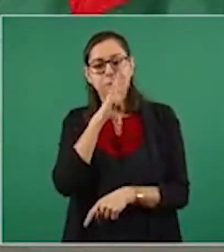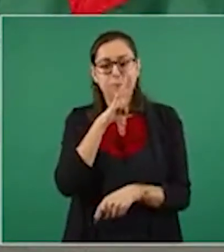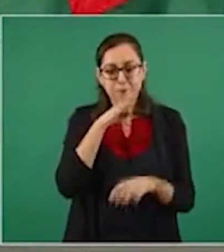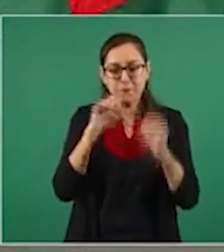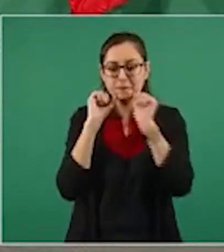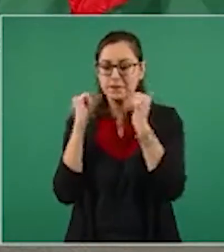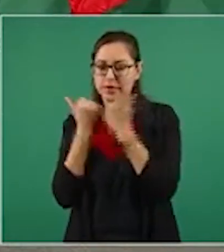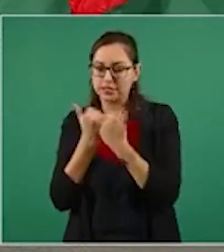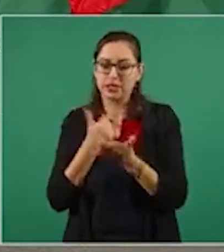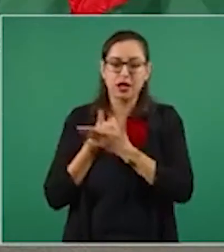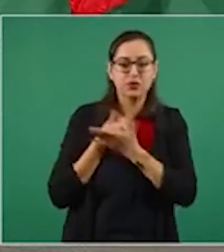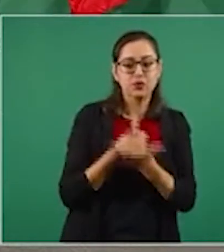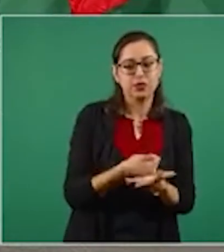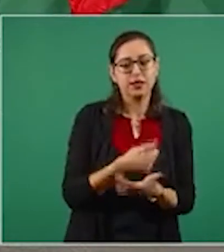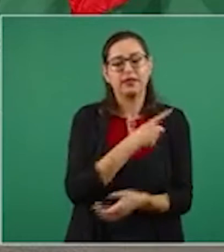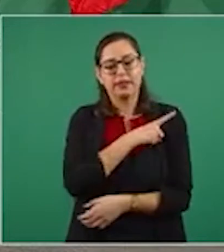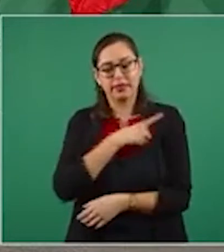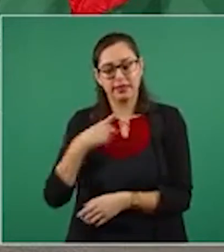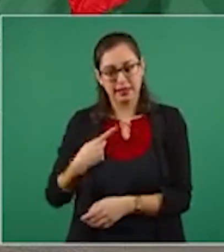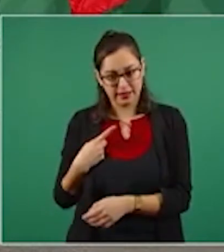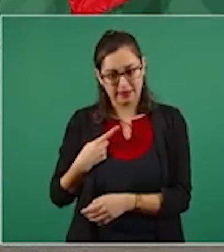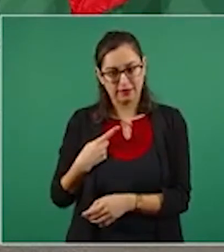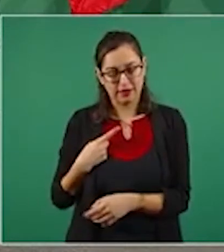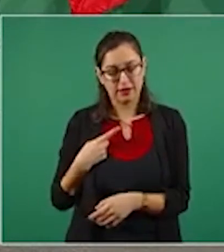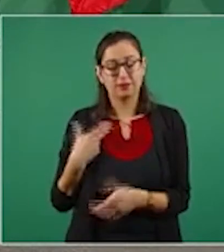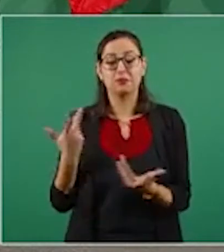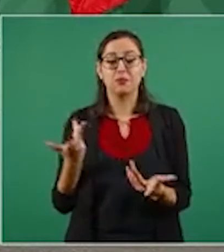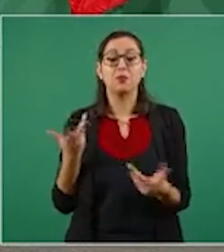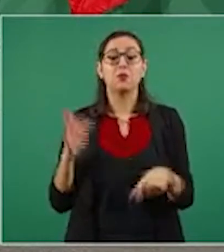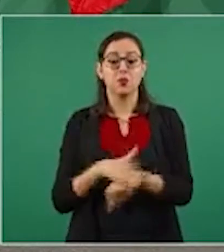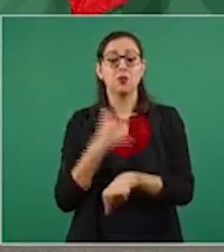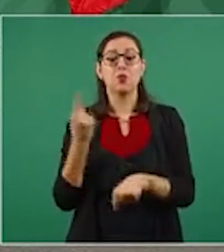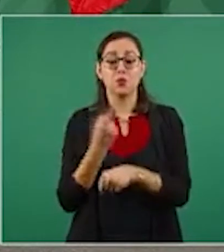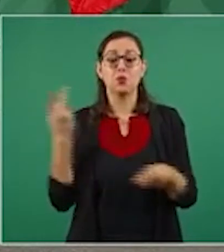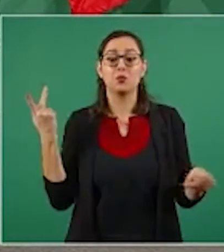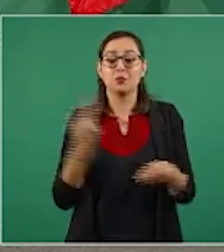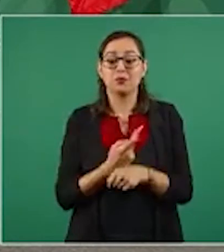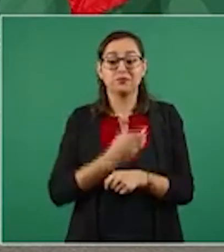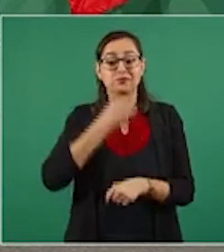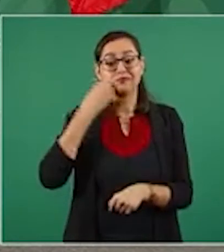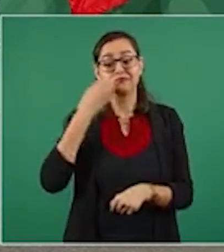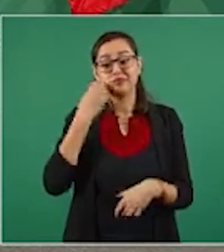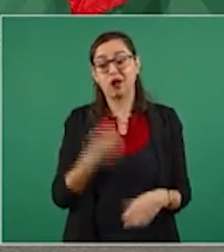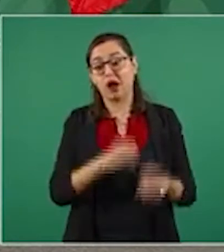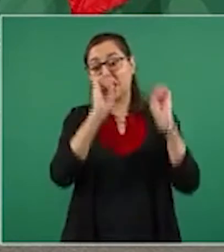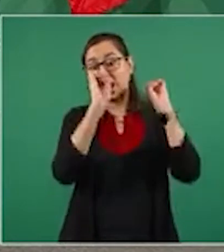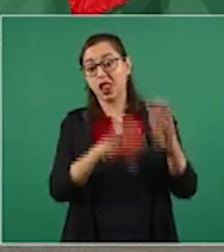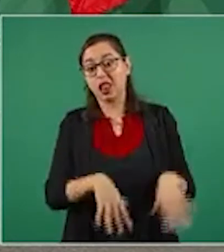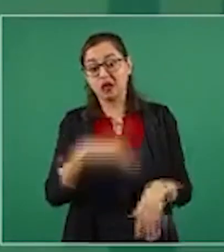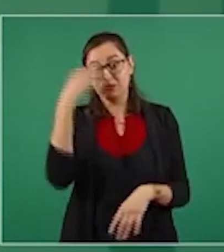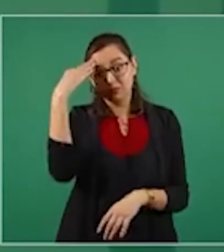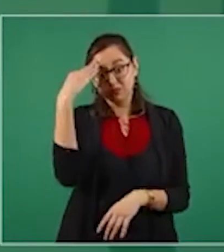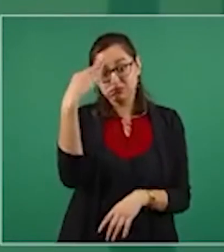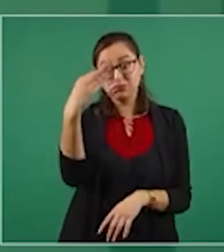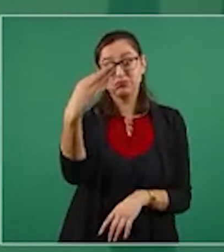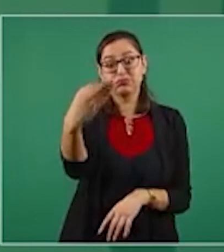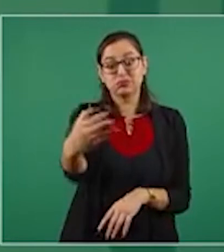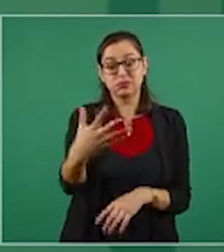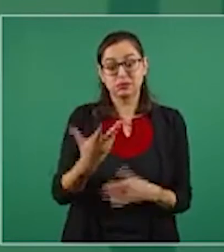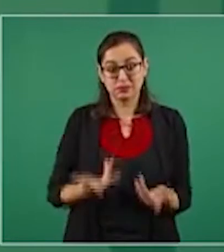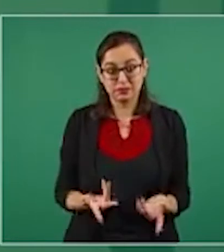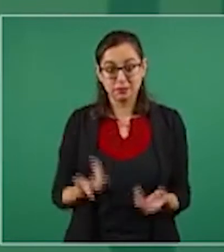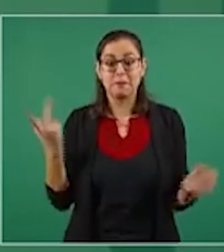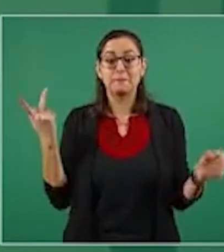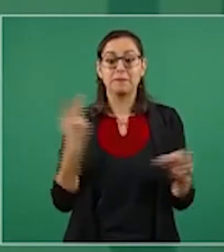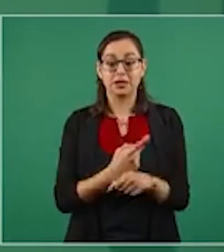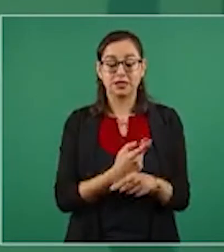familia, porque han estado abandonadas las escuelas durante mucho tiempo, hay